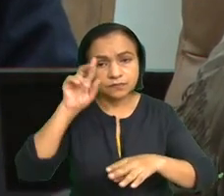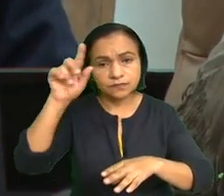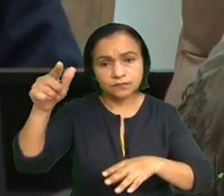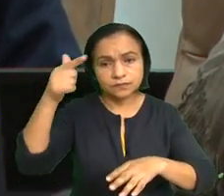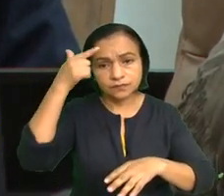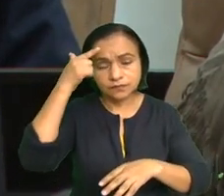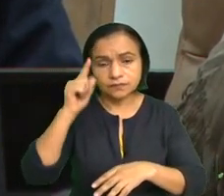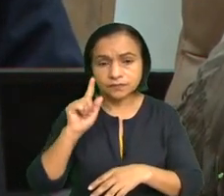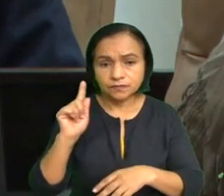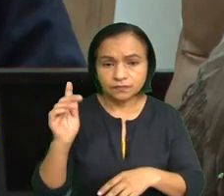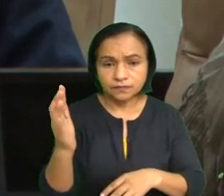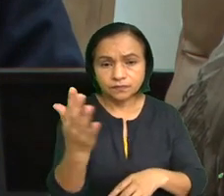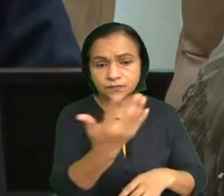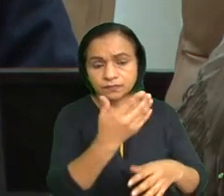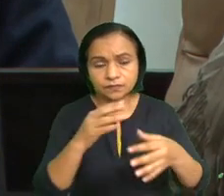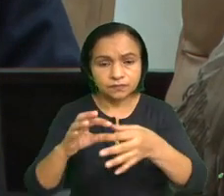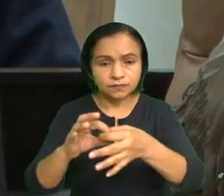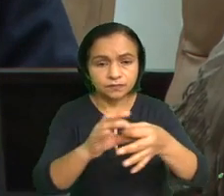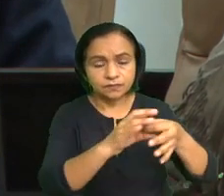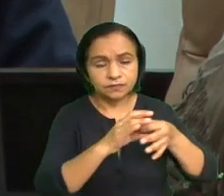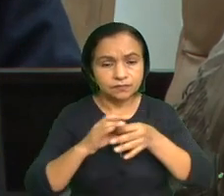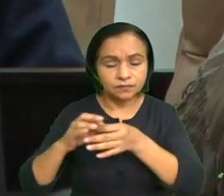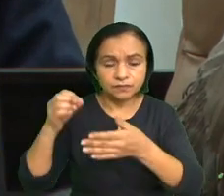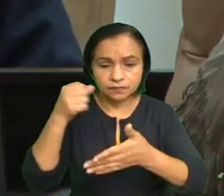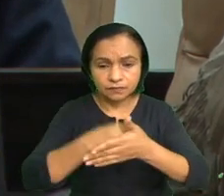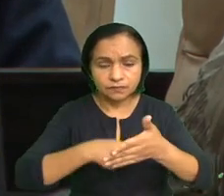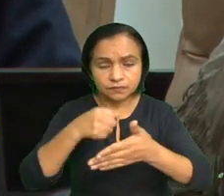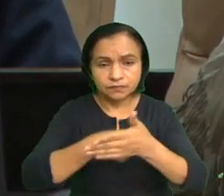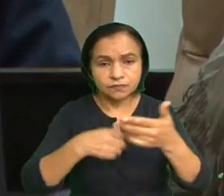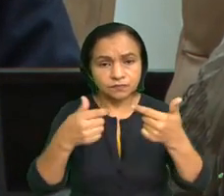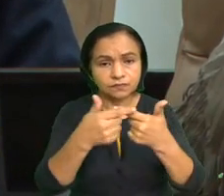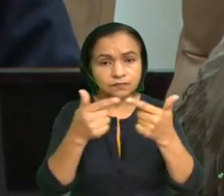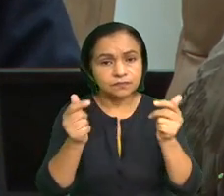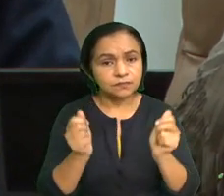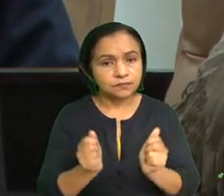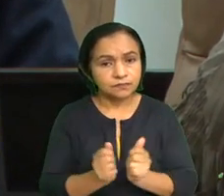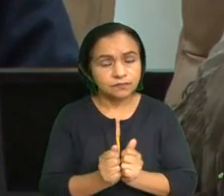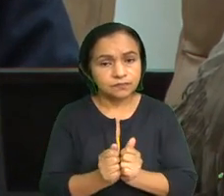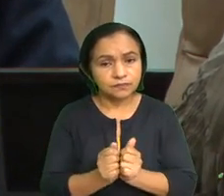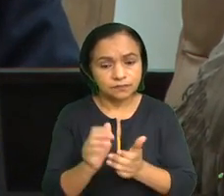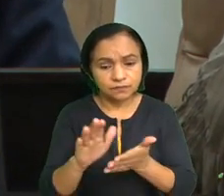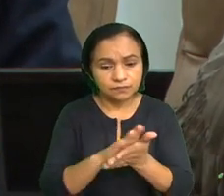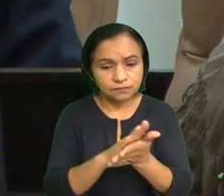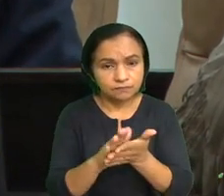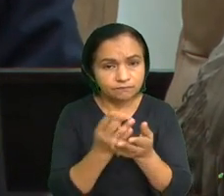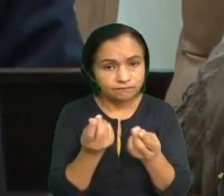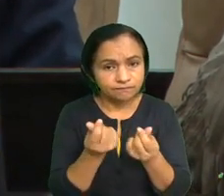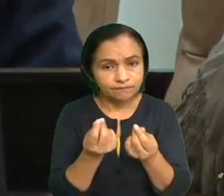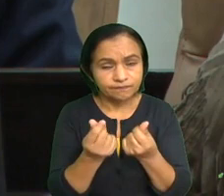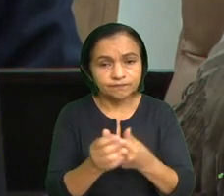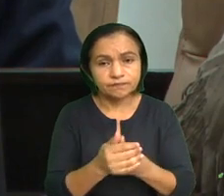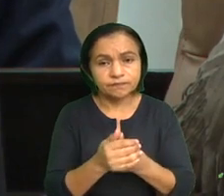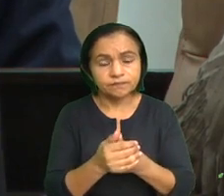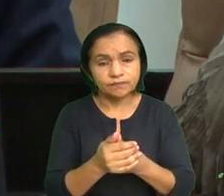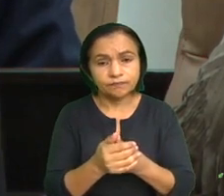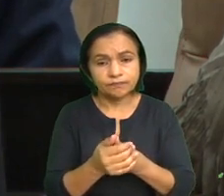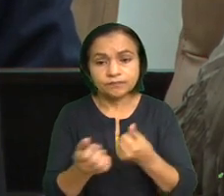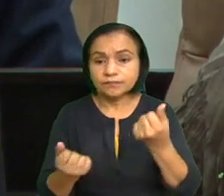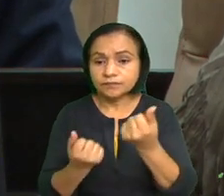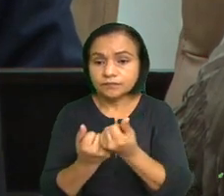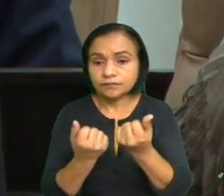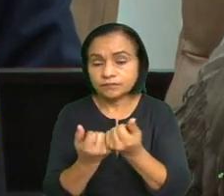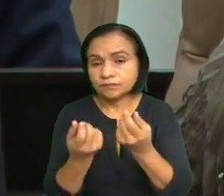su conjunto en la lucha contra el crimen organizado, el lavado de activos, el financiamiento al